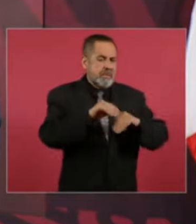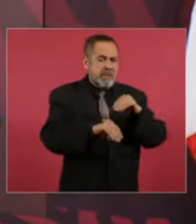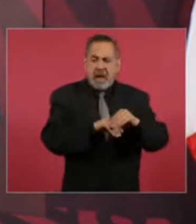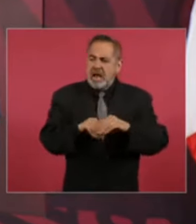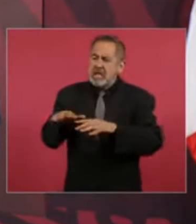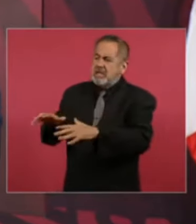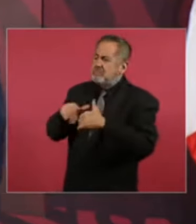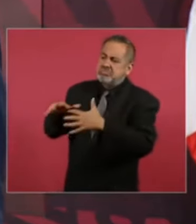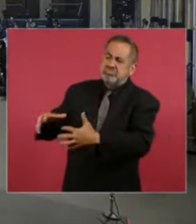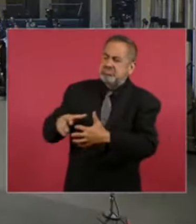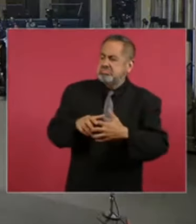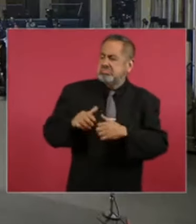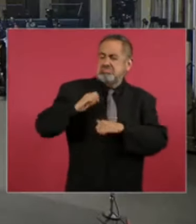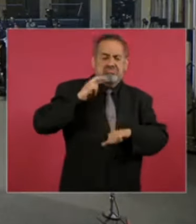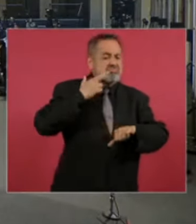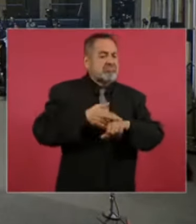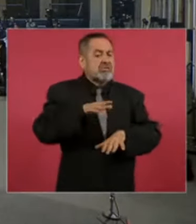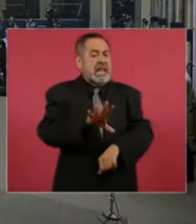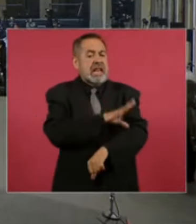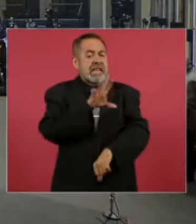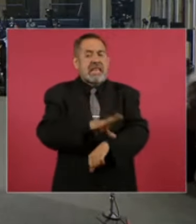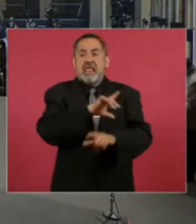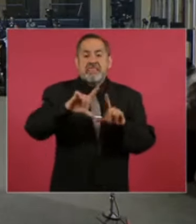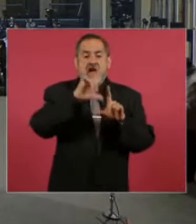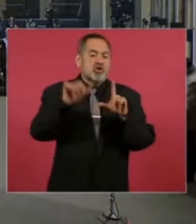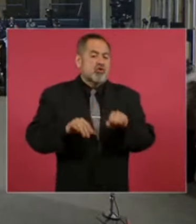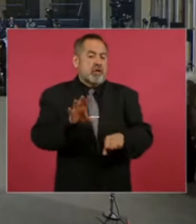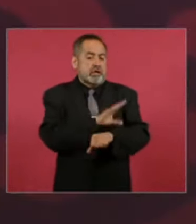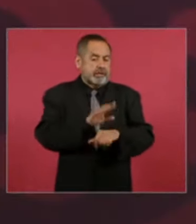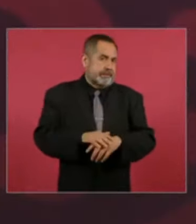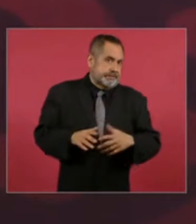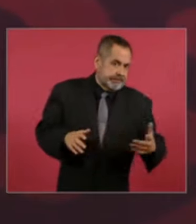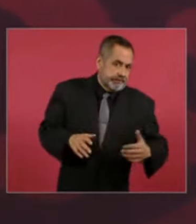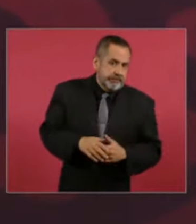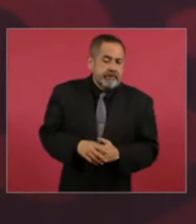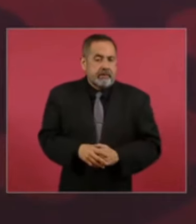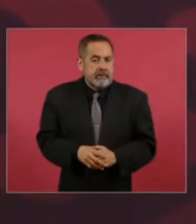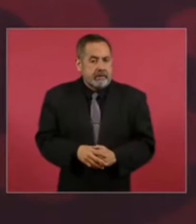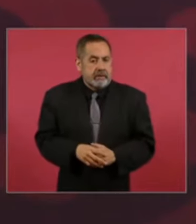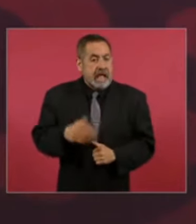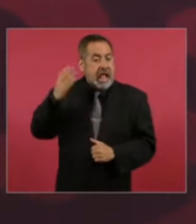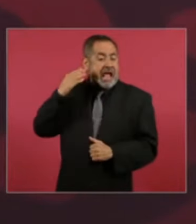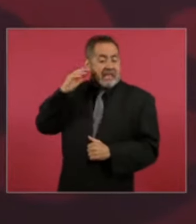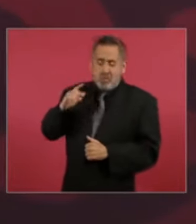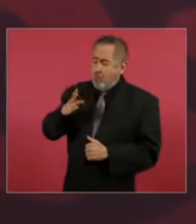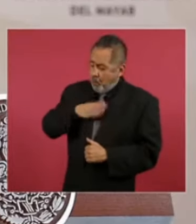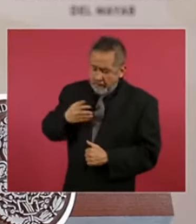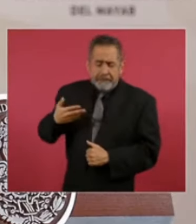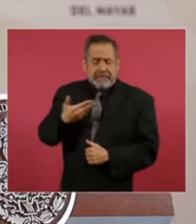industria eléctrica nacional que un buen presidente Adolfo López Mateos